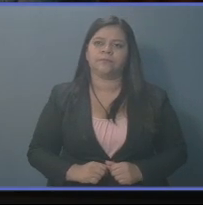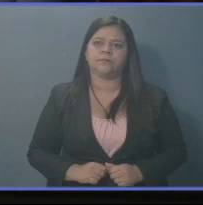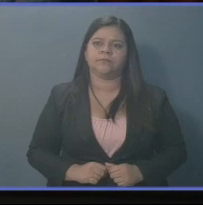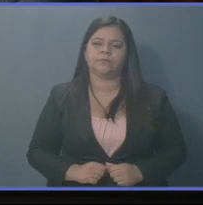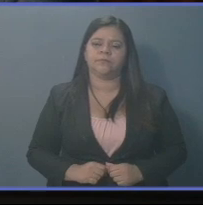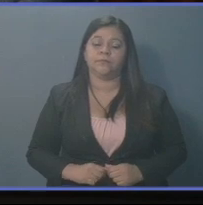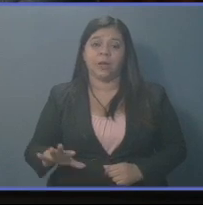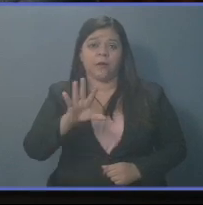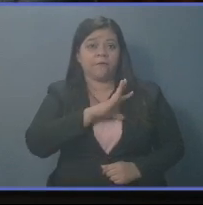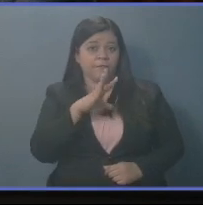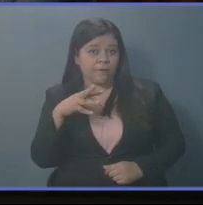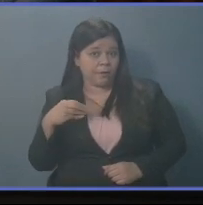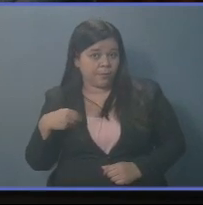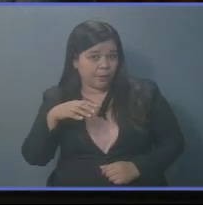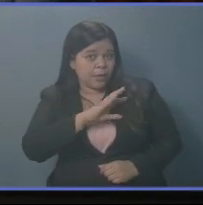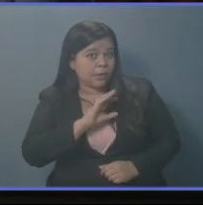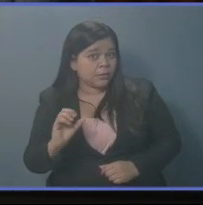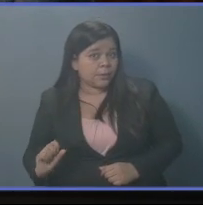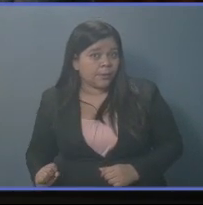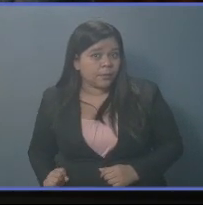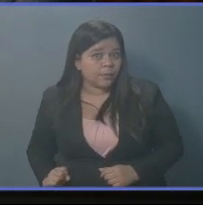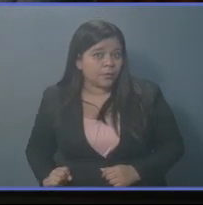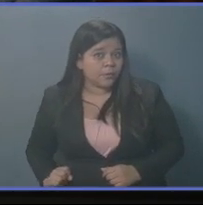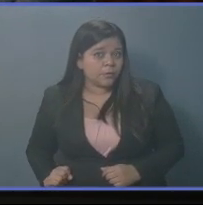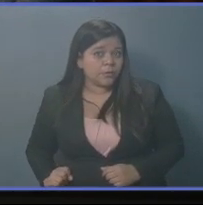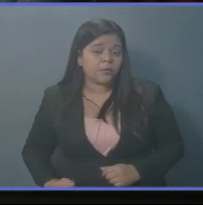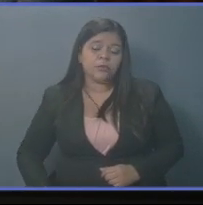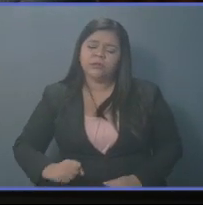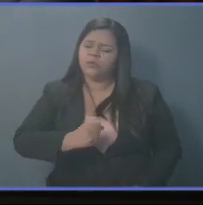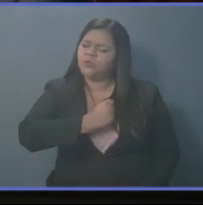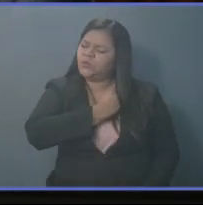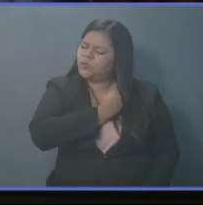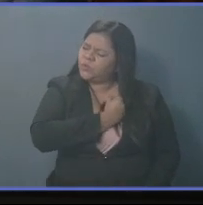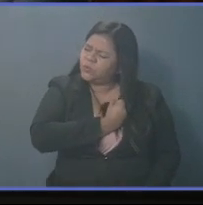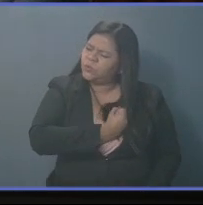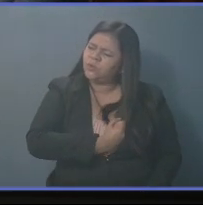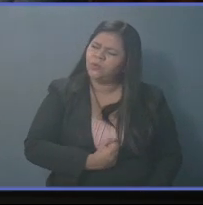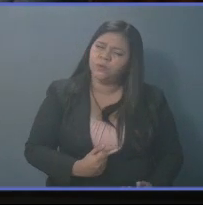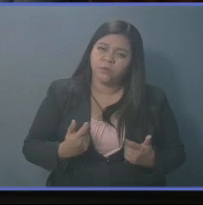La familia salvadoreña. Está sufriendo hambre.